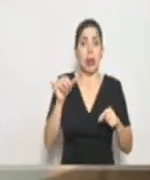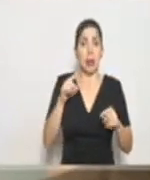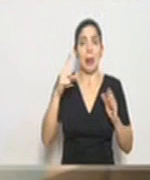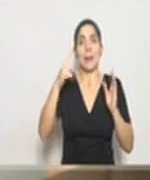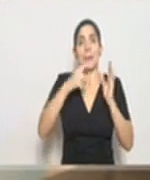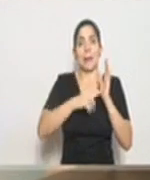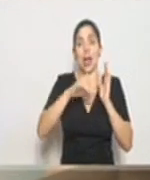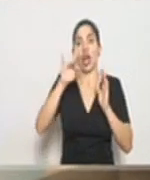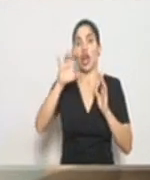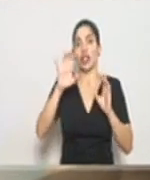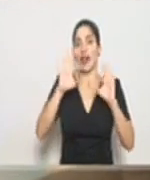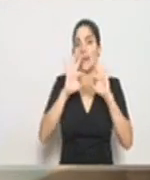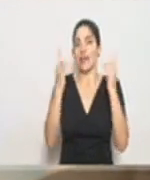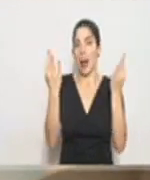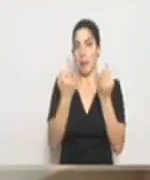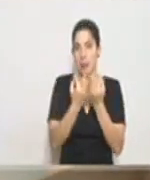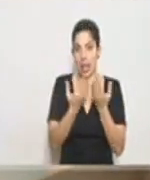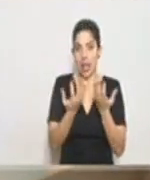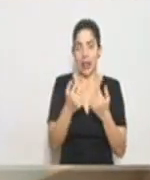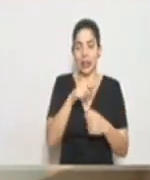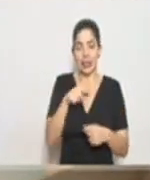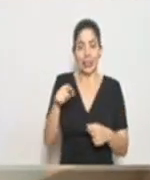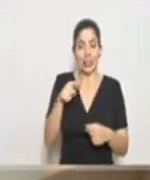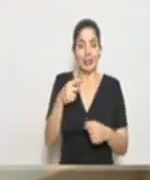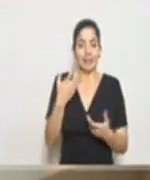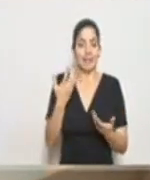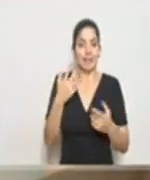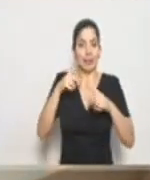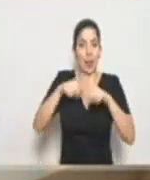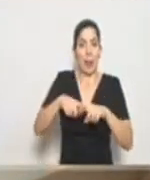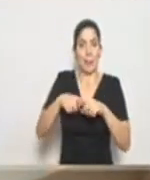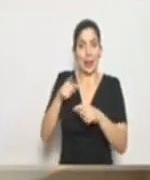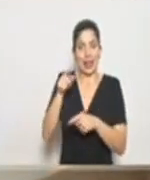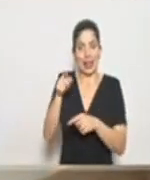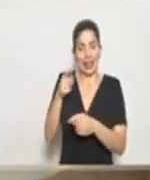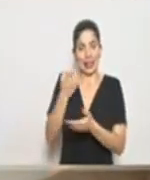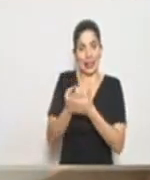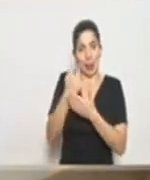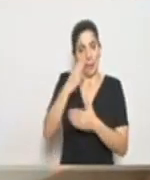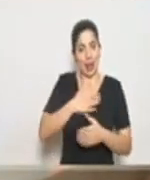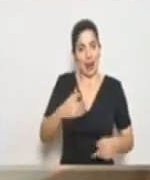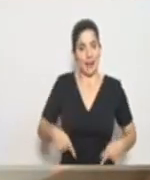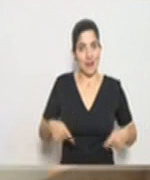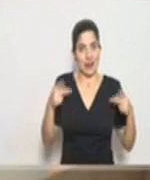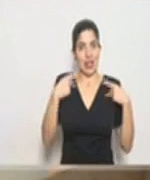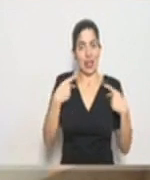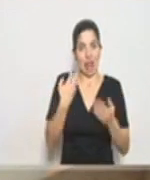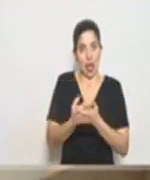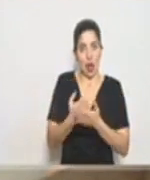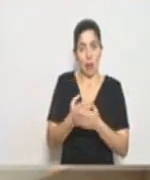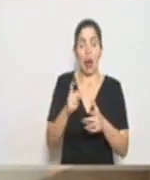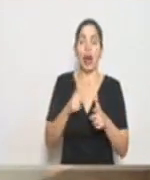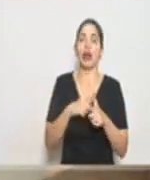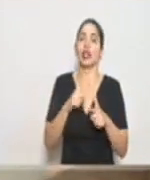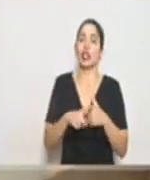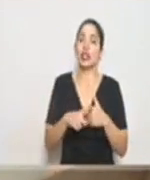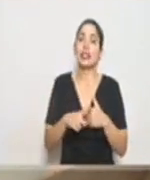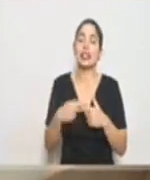.800 familias que dependen de esto para vivir. Entonces, lo que hemos